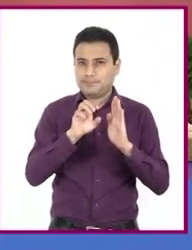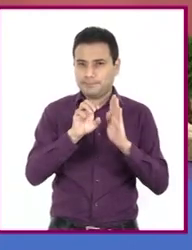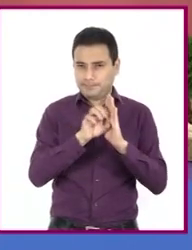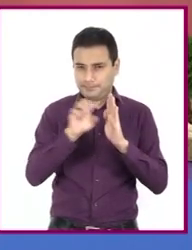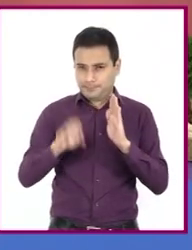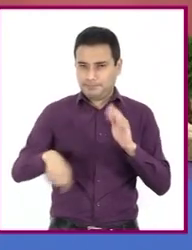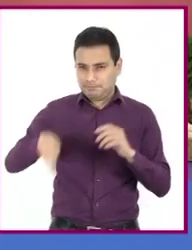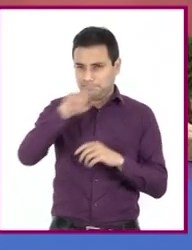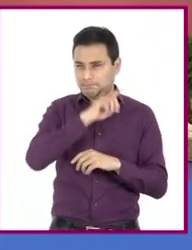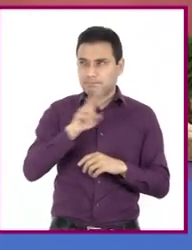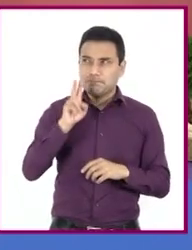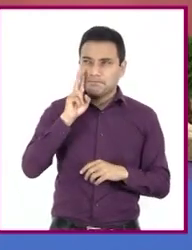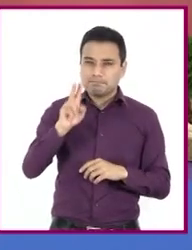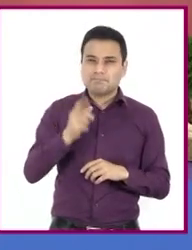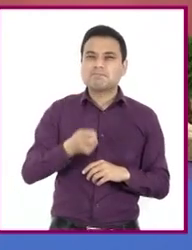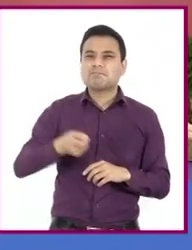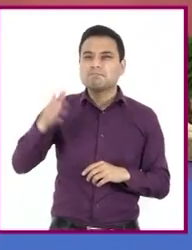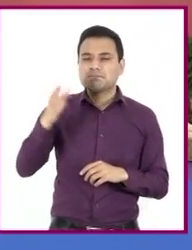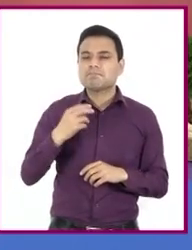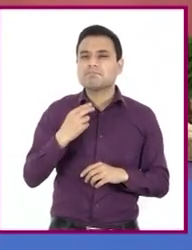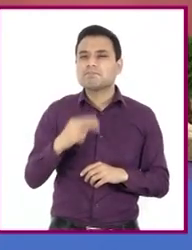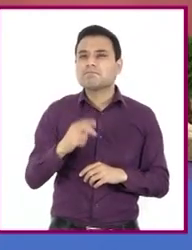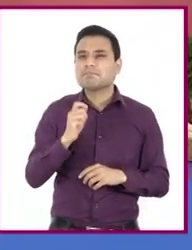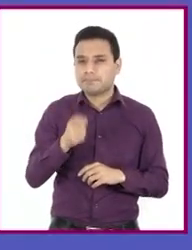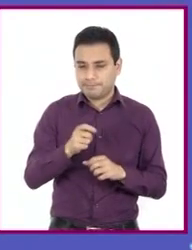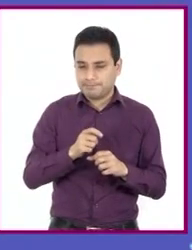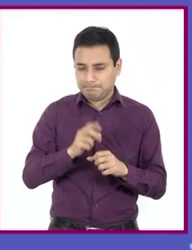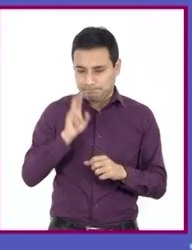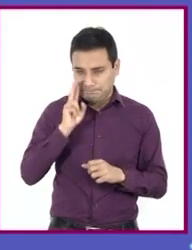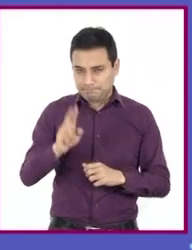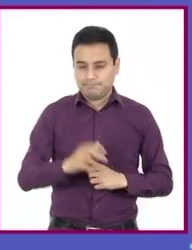identificar de qué material se trata. Corre video.